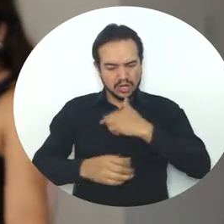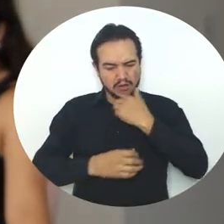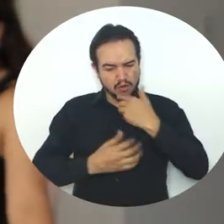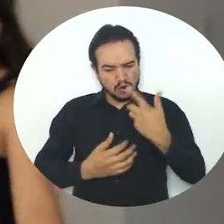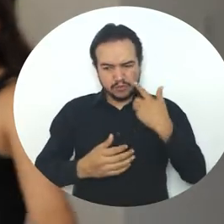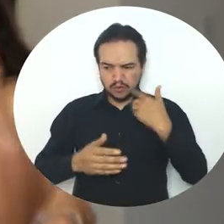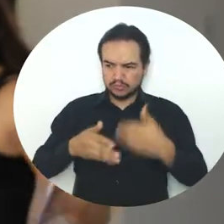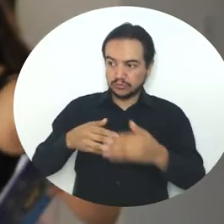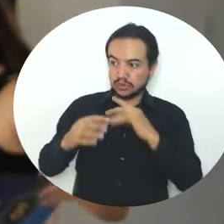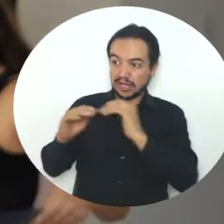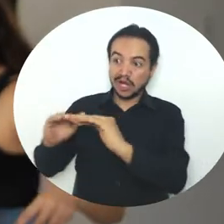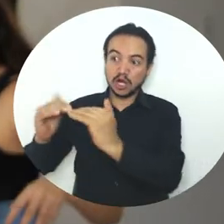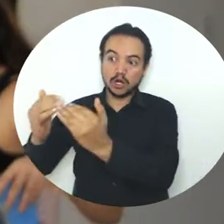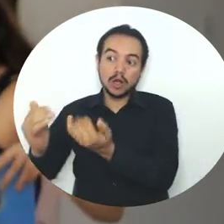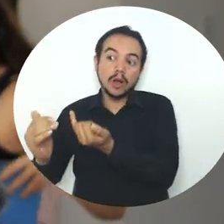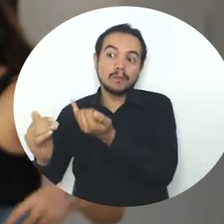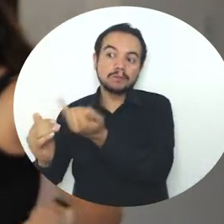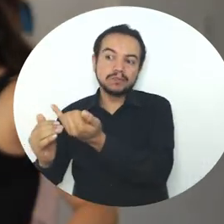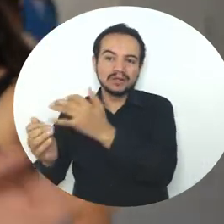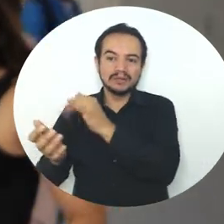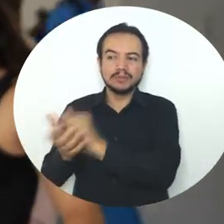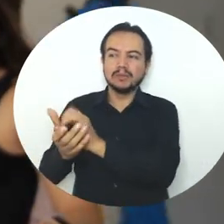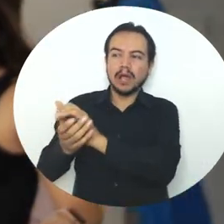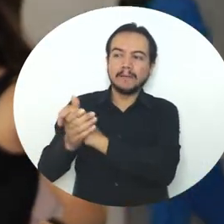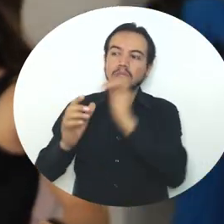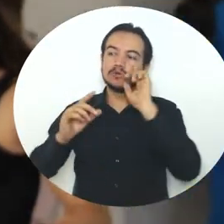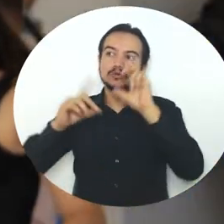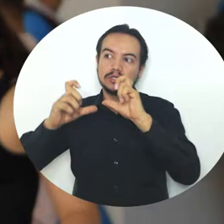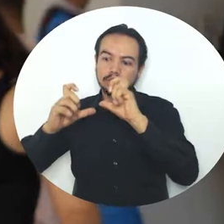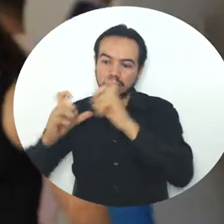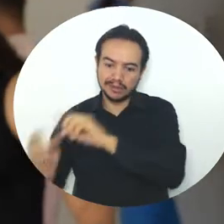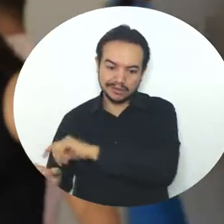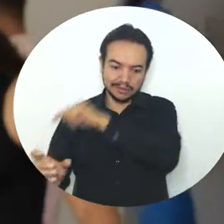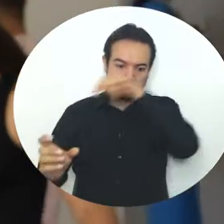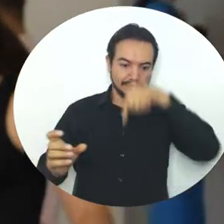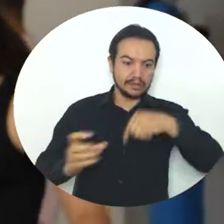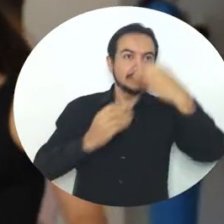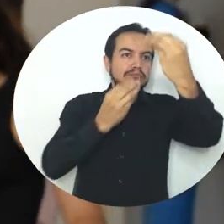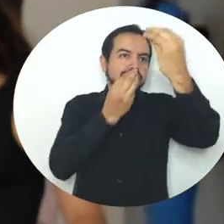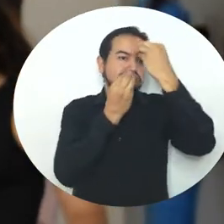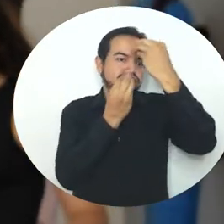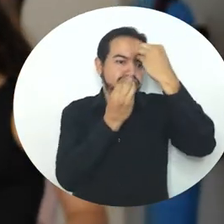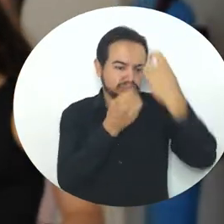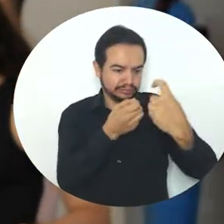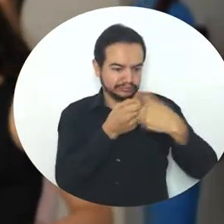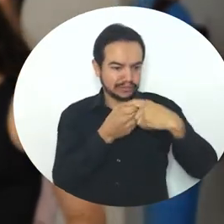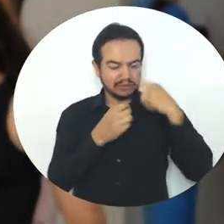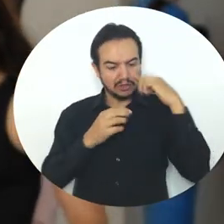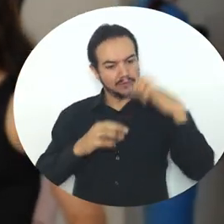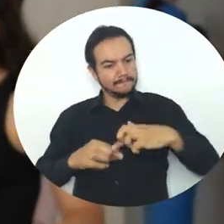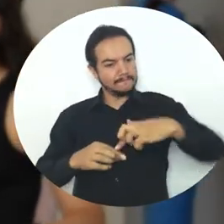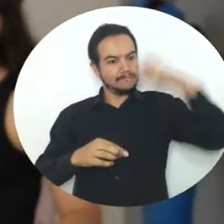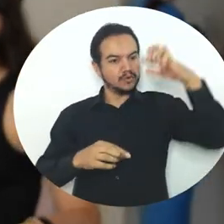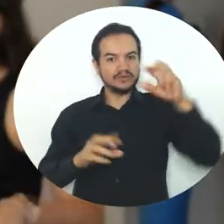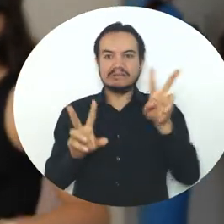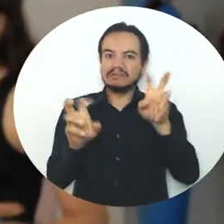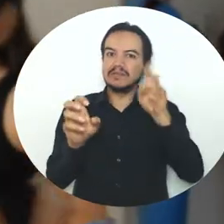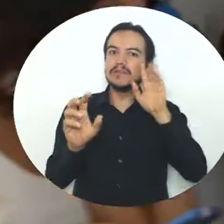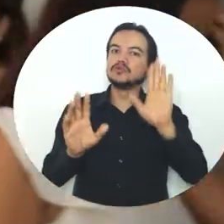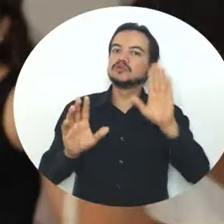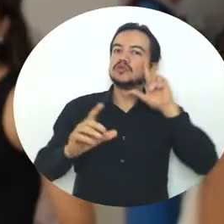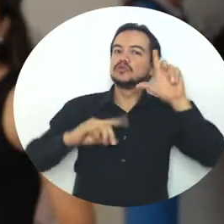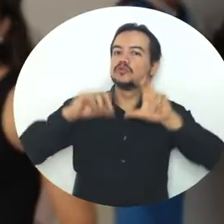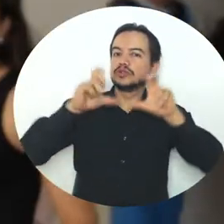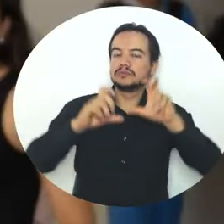vengamos del Colegio Amigos del Turismo y nos capacitemos y seamos profesionales en la